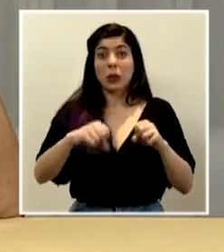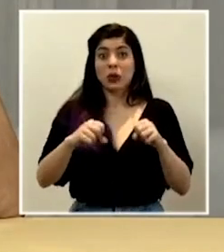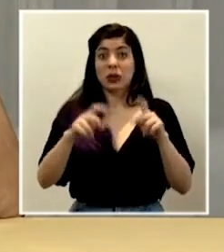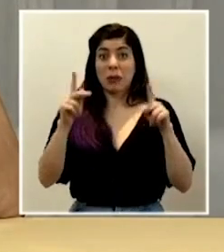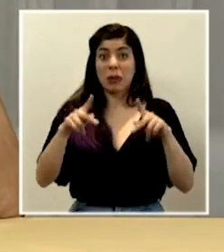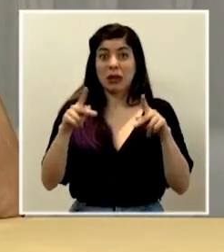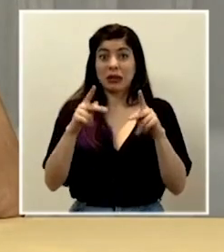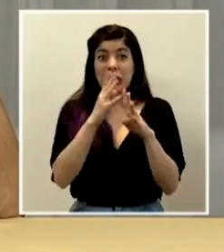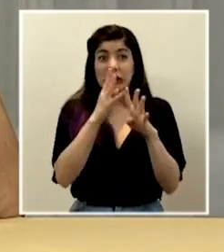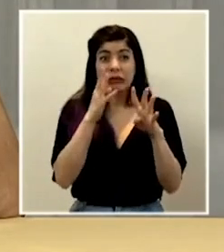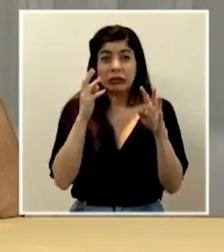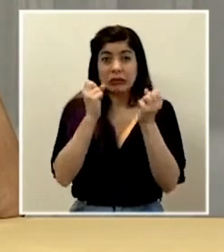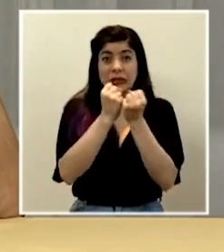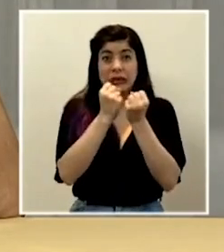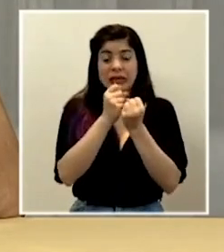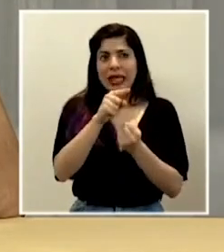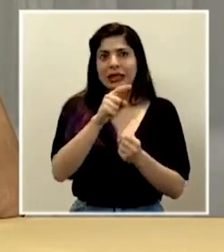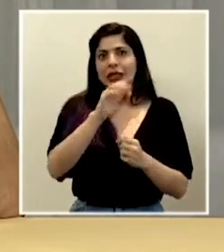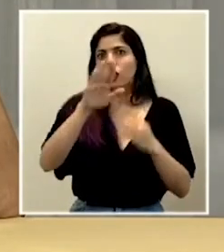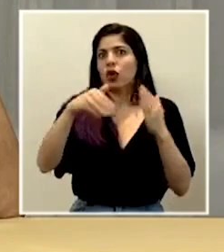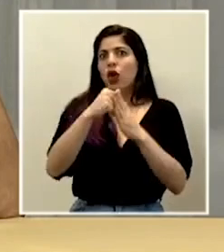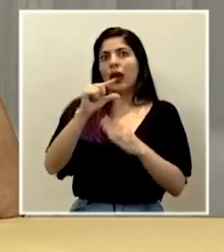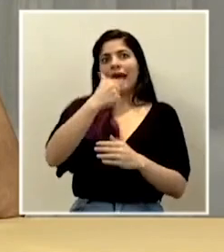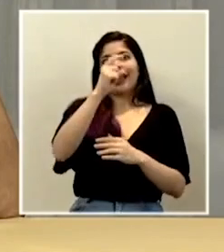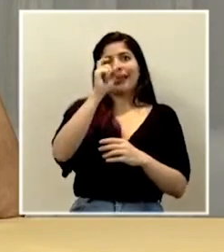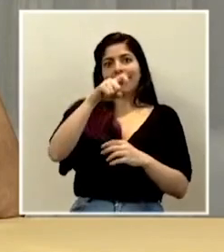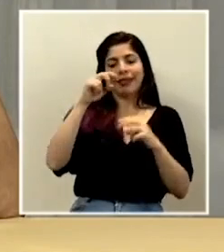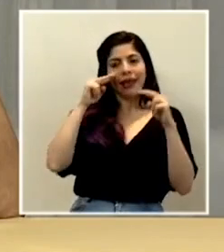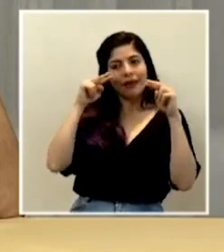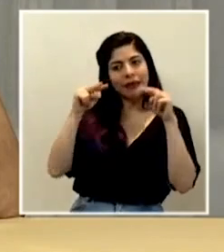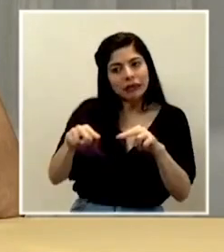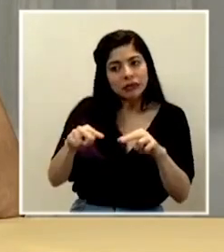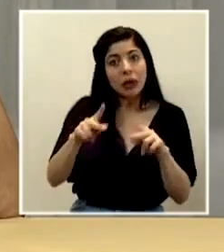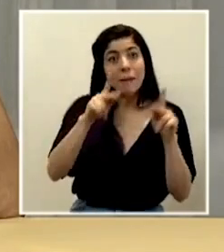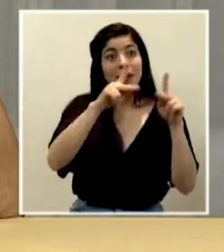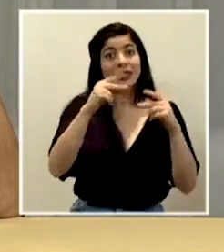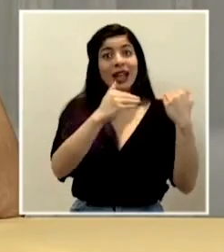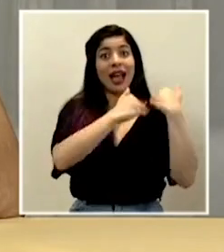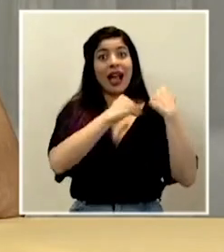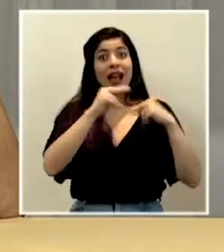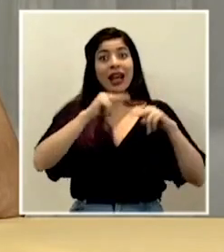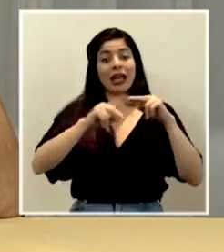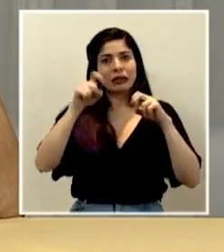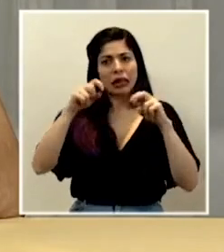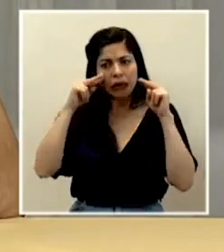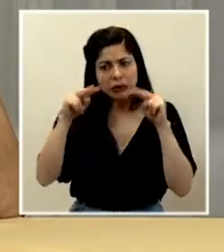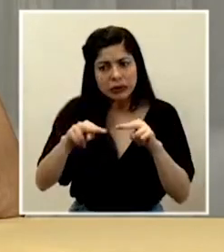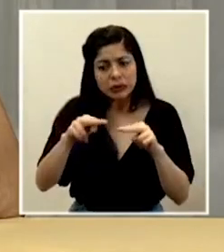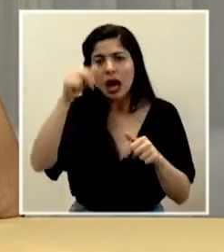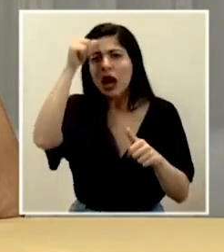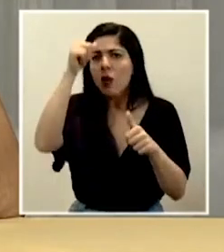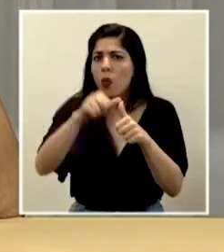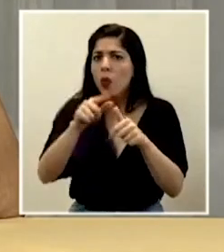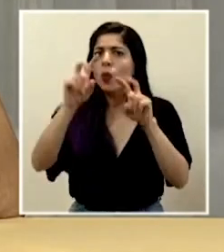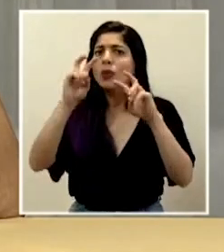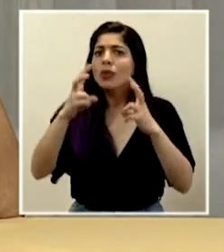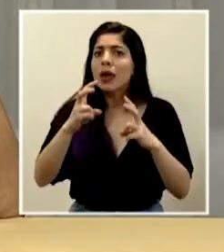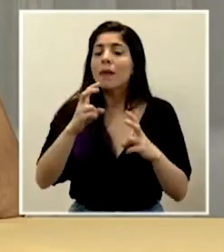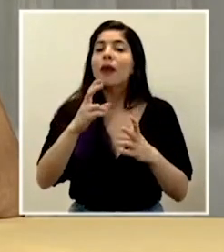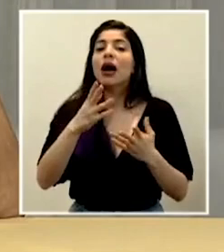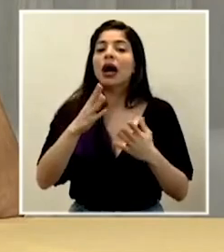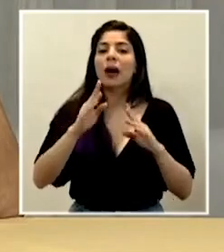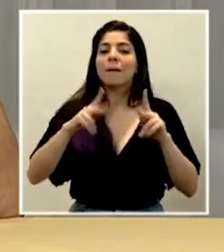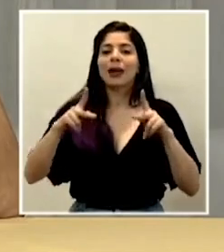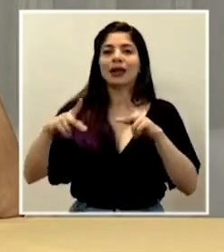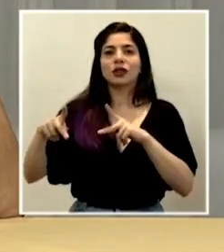ser puestas en la mira de todos los gerentes y de todos los encargados de los negocios. Recordemos aquí que también hay un asunto de comportamiento de la